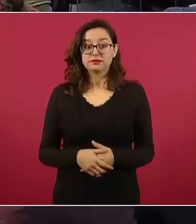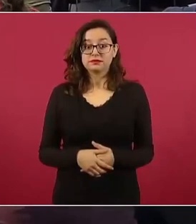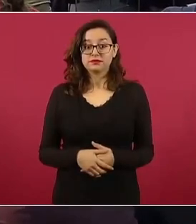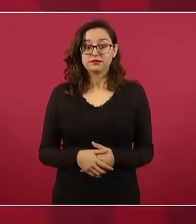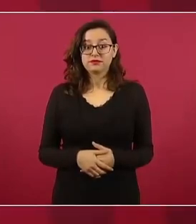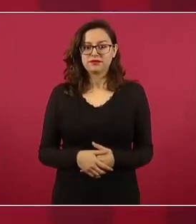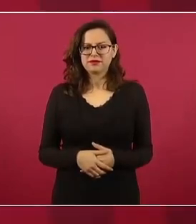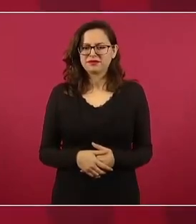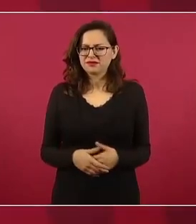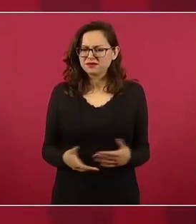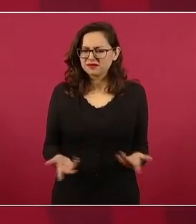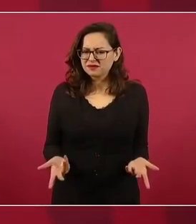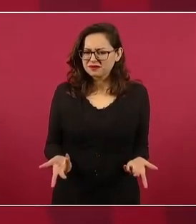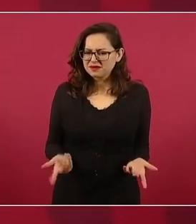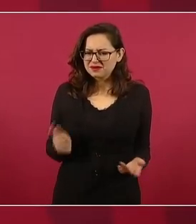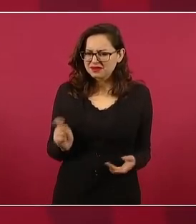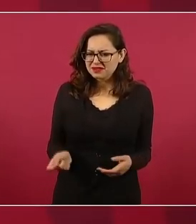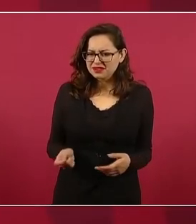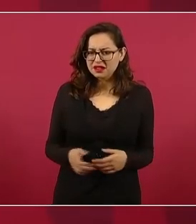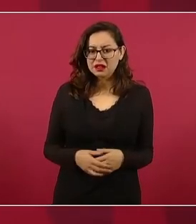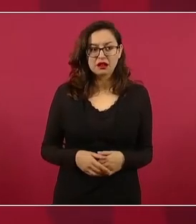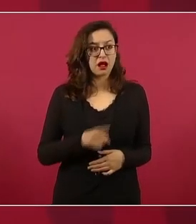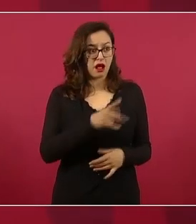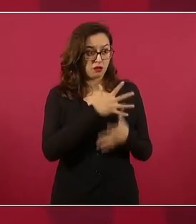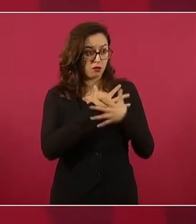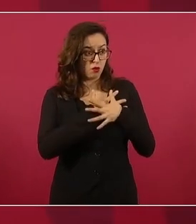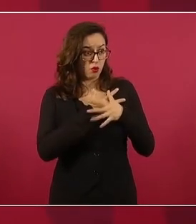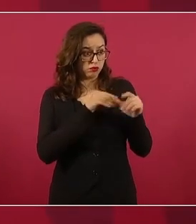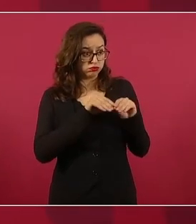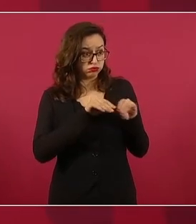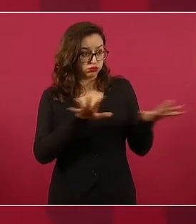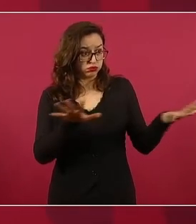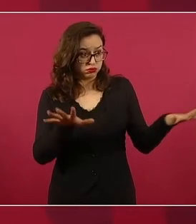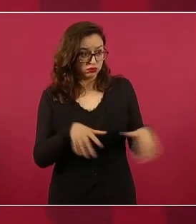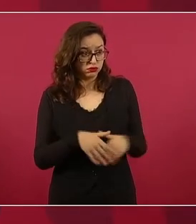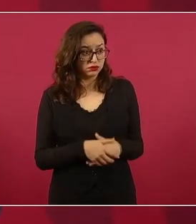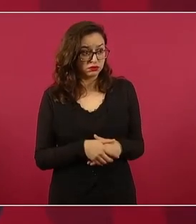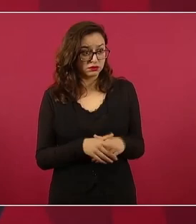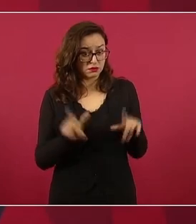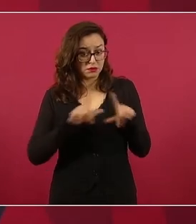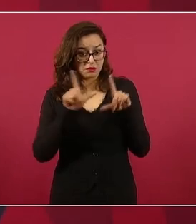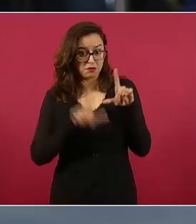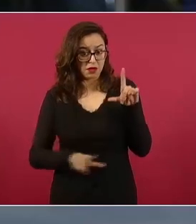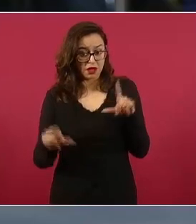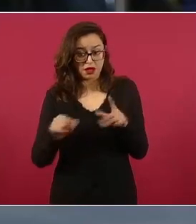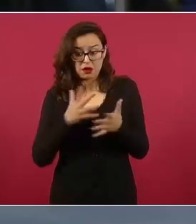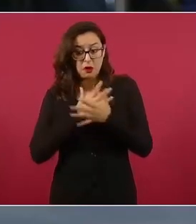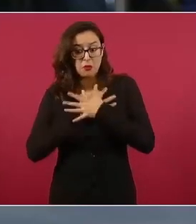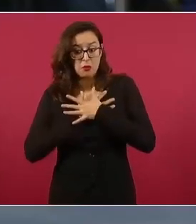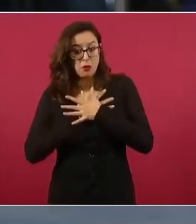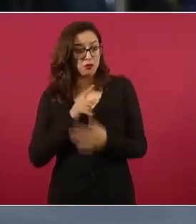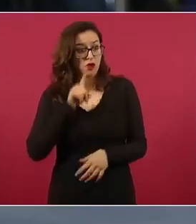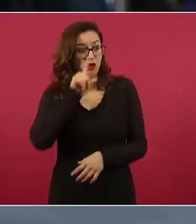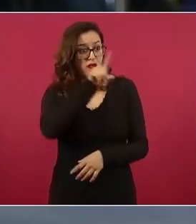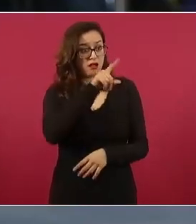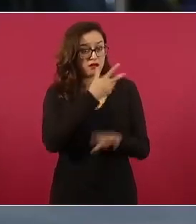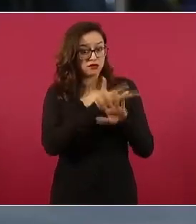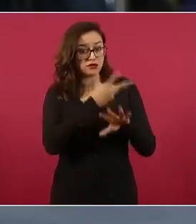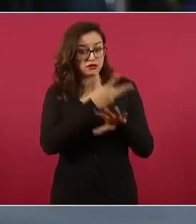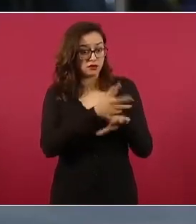Que si... ¿Usted transmitió su amor por México en esta gira? ¿Logró transmitirlo a los empresarios?